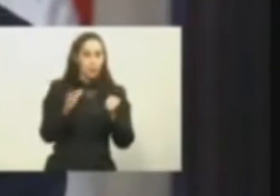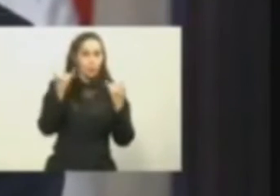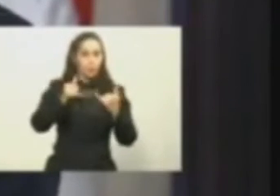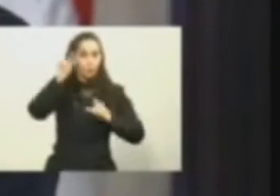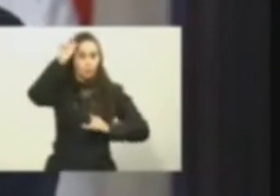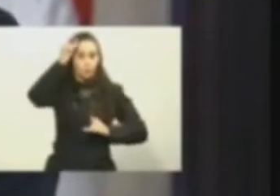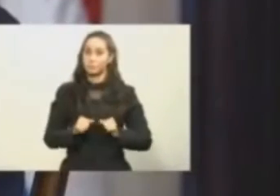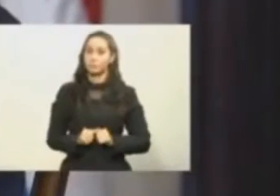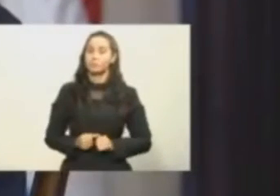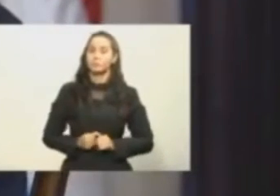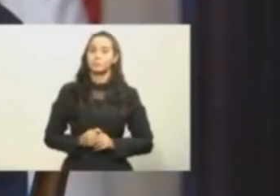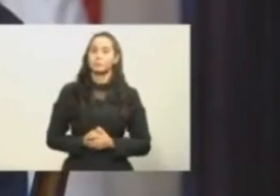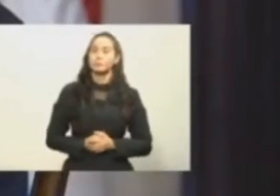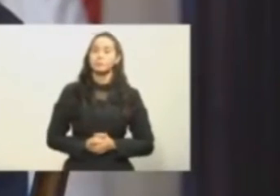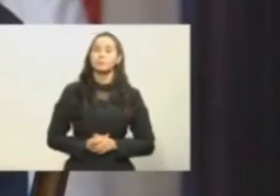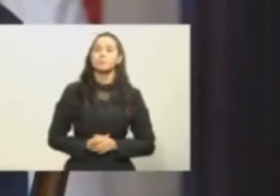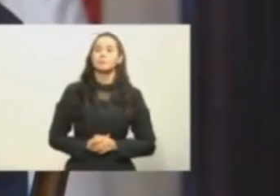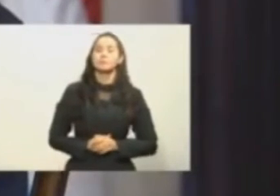este gobierno.